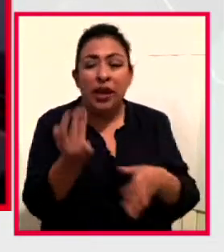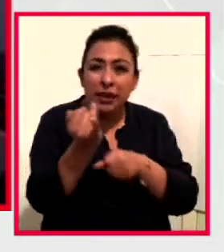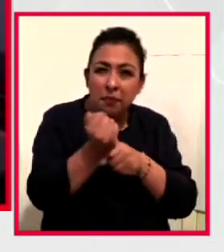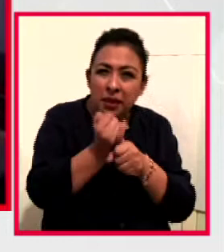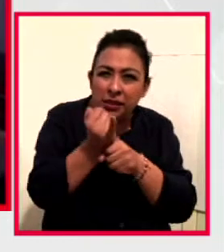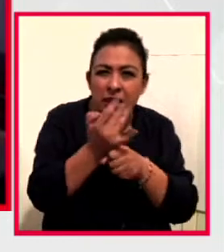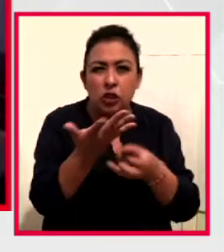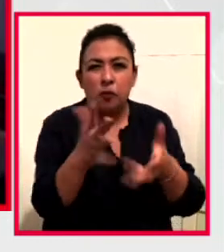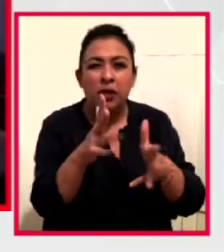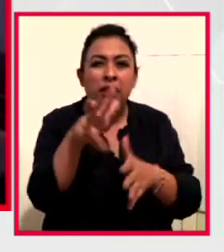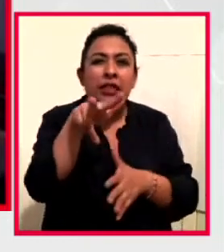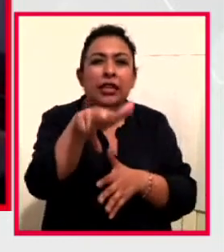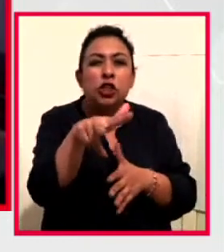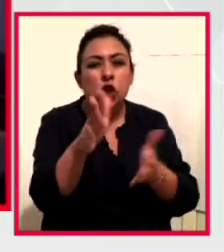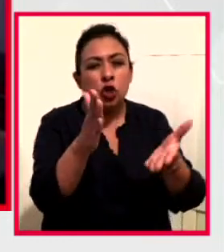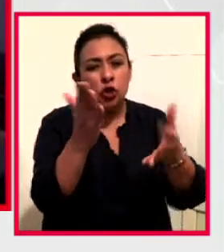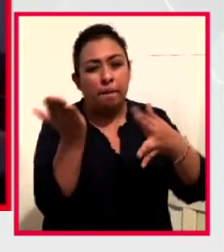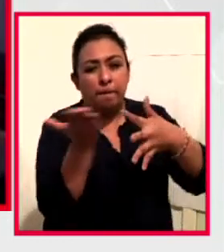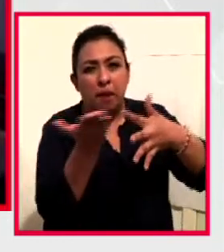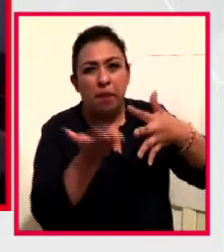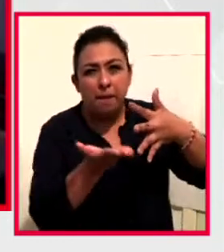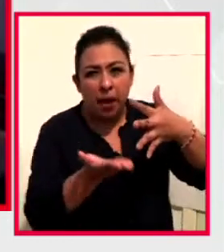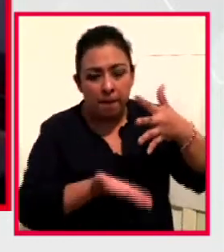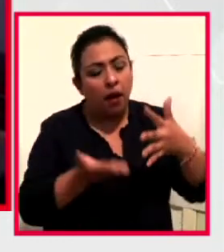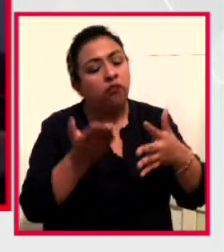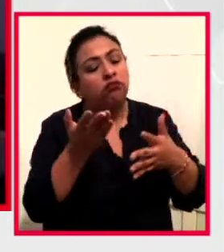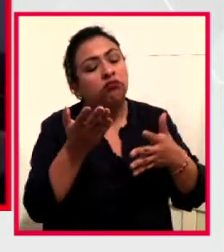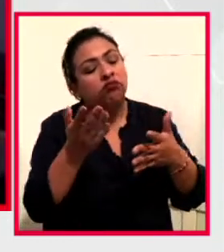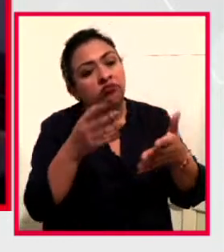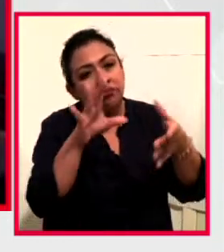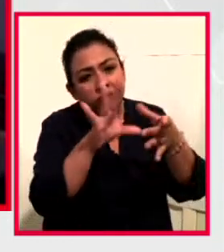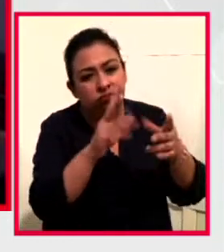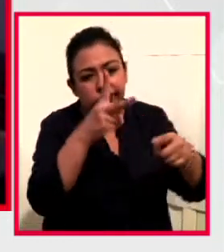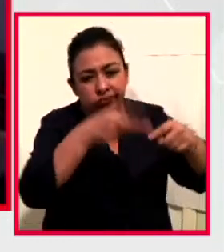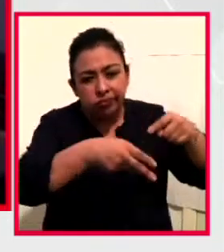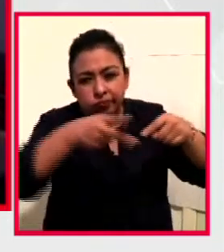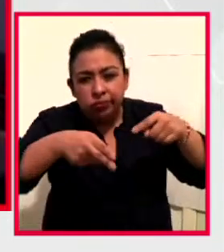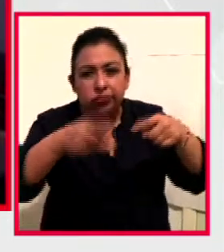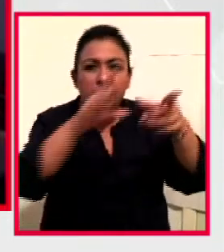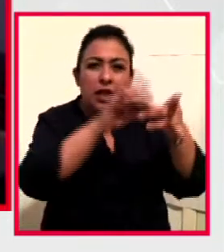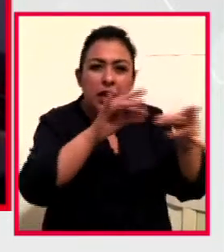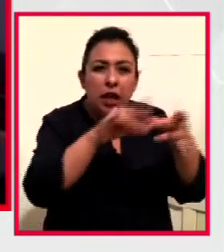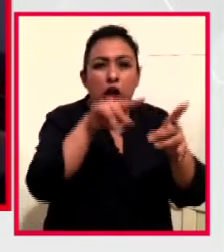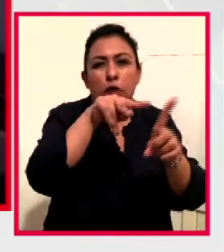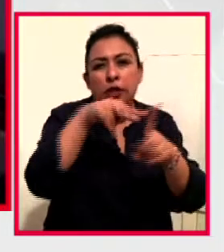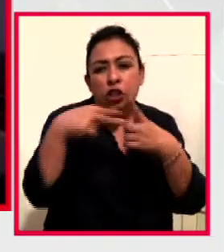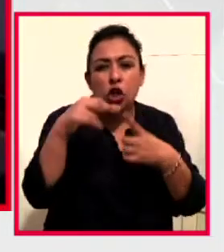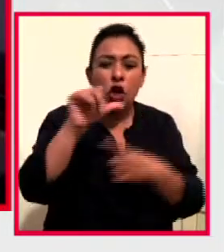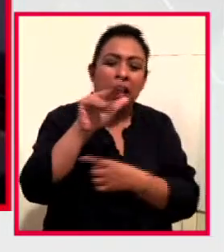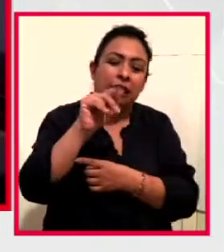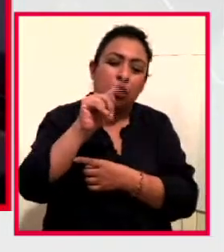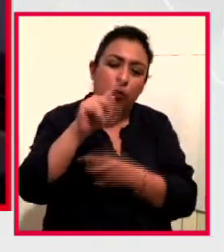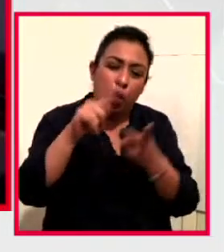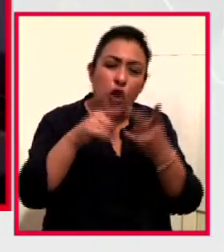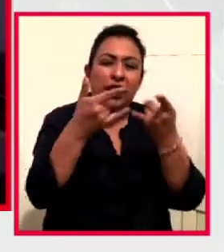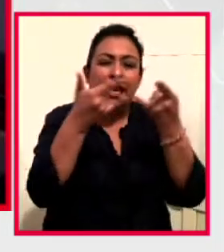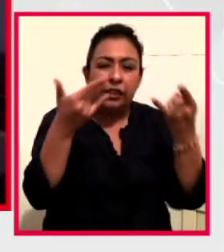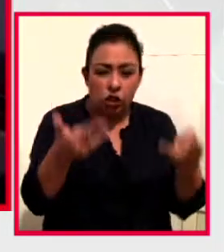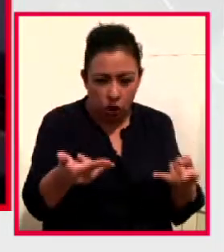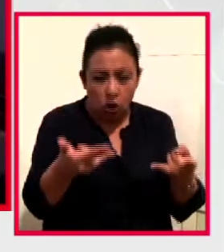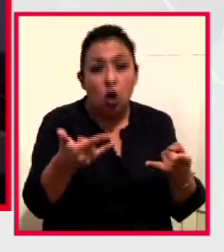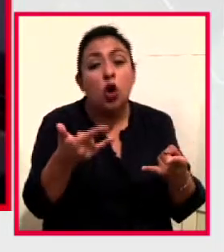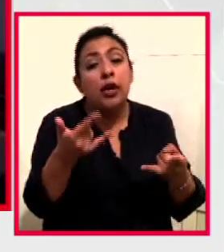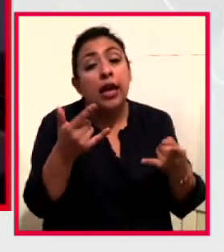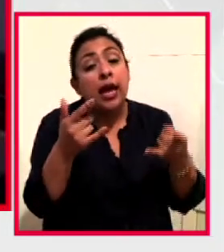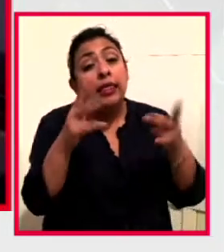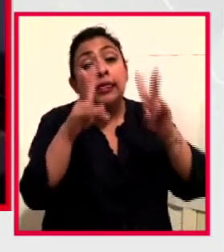alrededor de 18 capítulos, pero nos van contando precisamente desde una perspectiva antropológica e histórica este tema